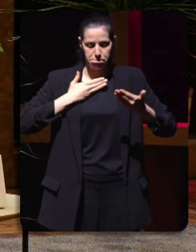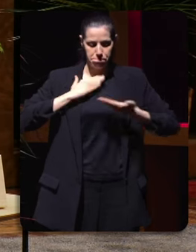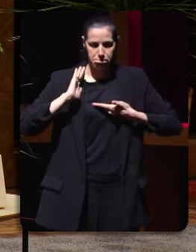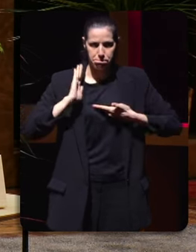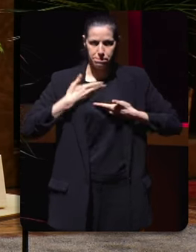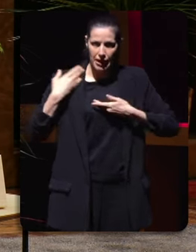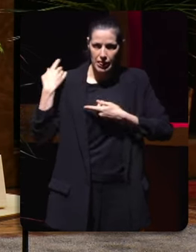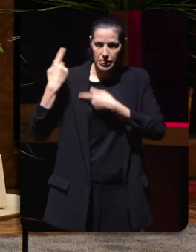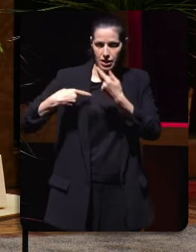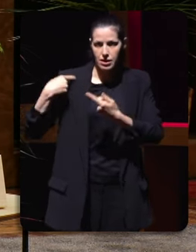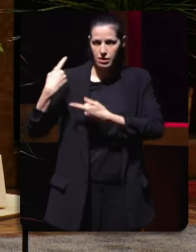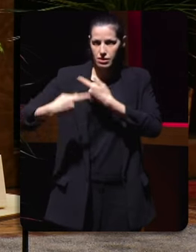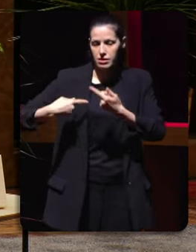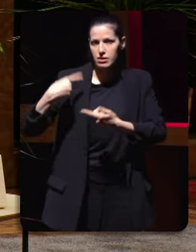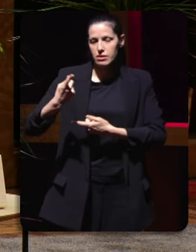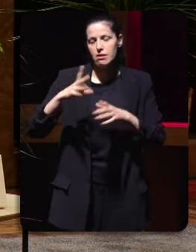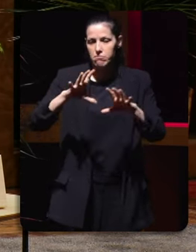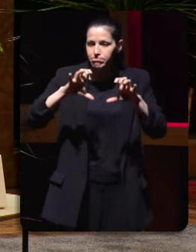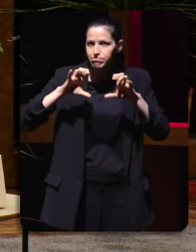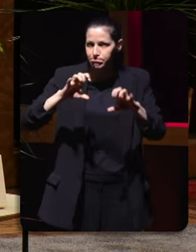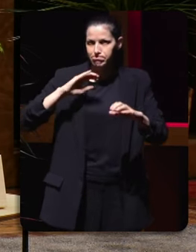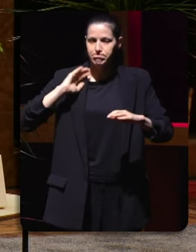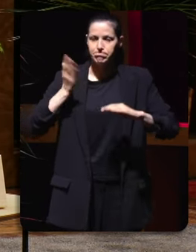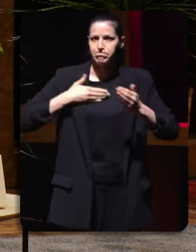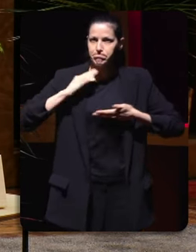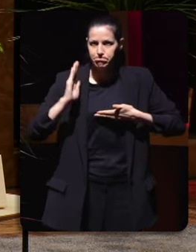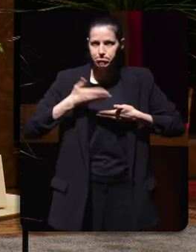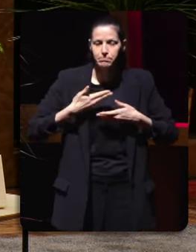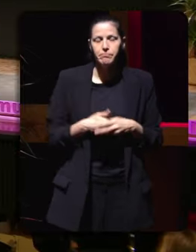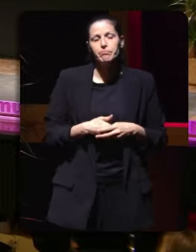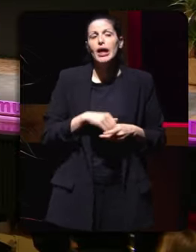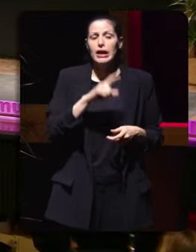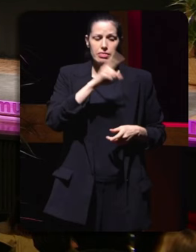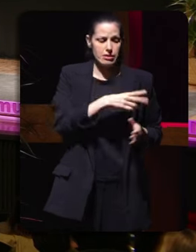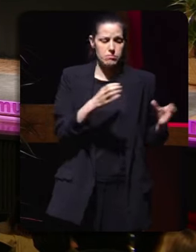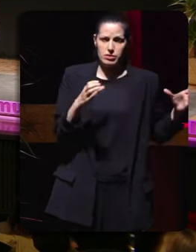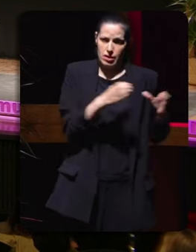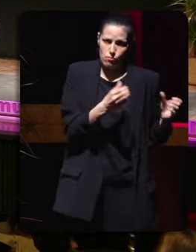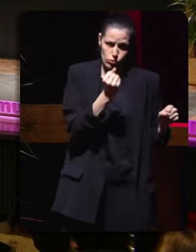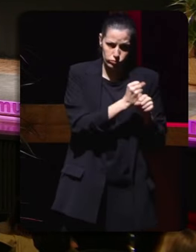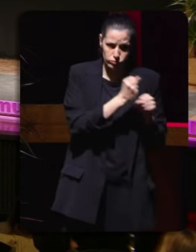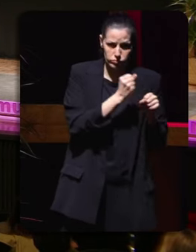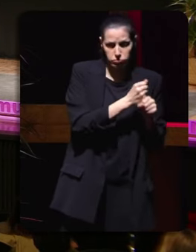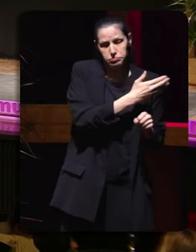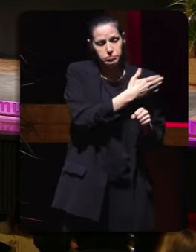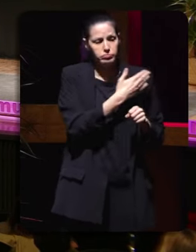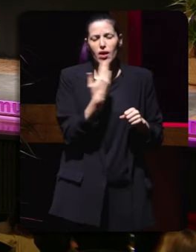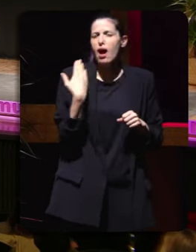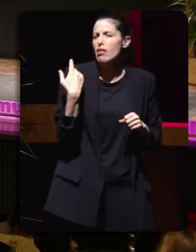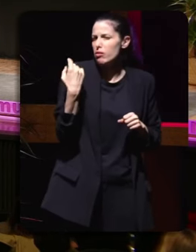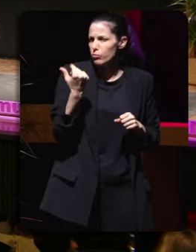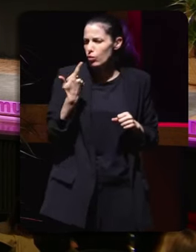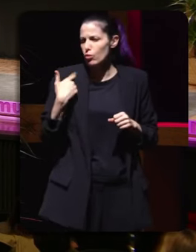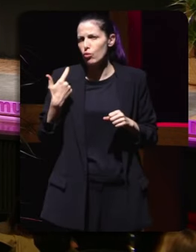día tamén en colaboración coa xente coa que traballas porque hai uns días moderaba unha mesa redonda